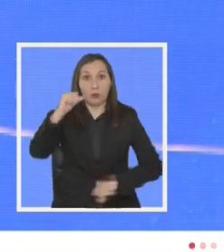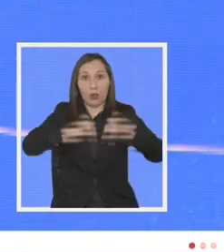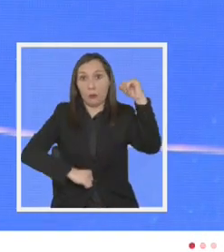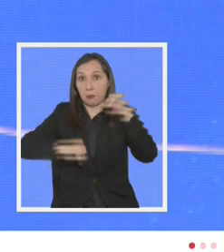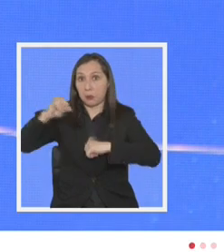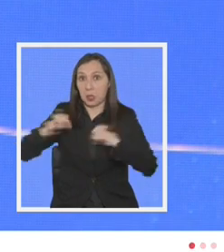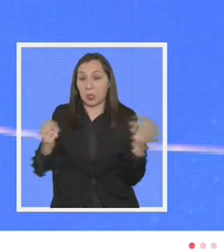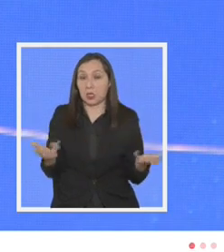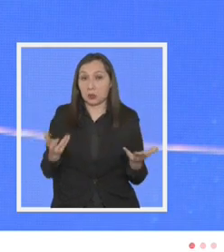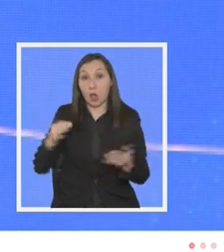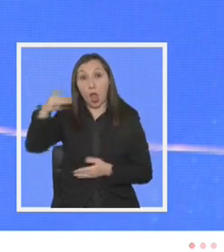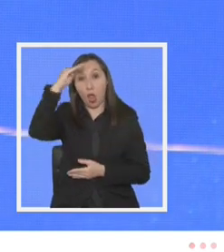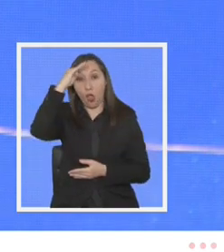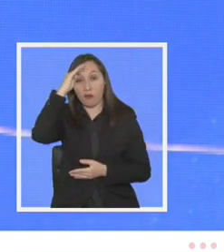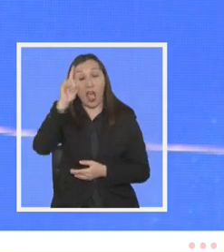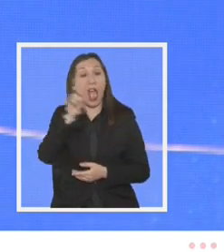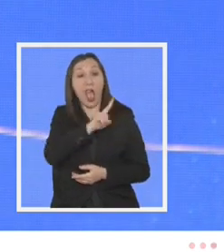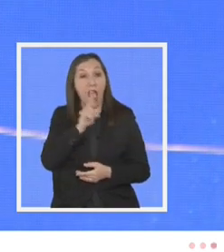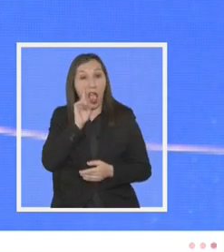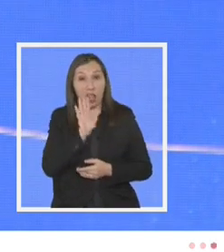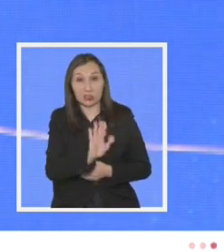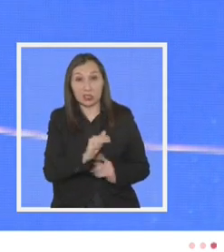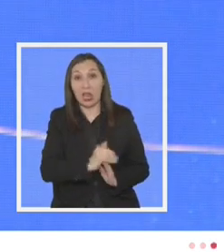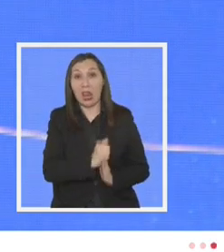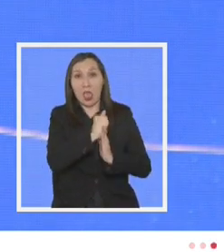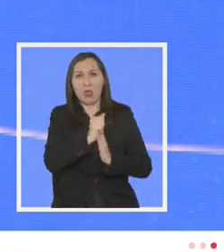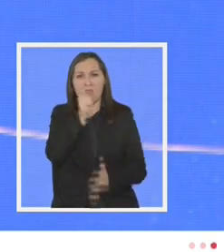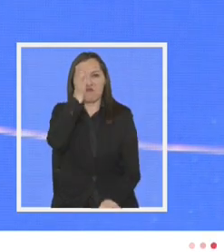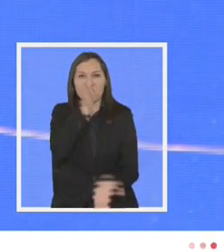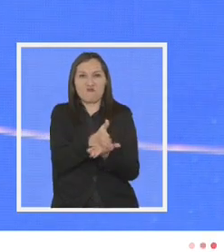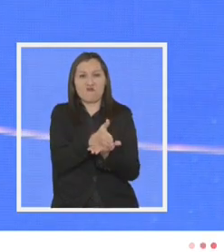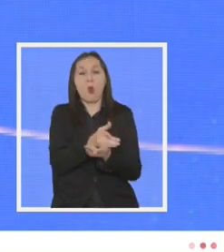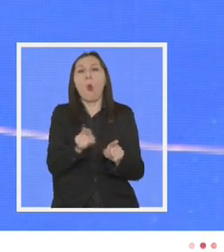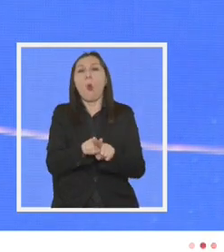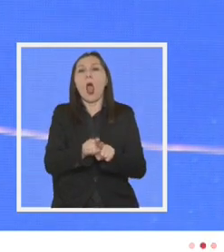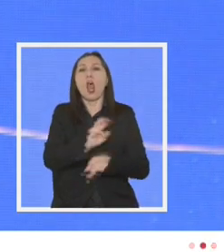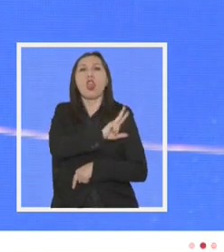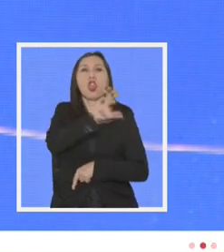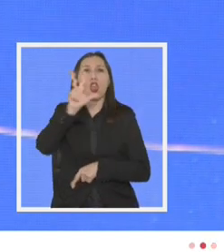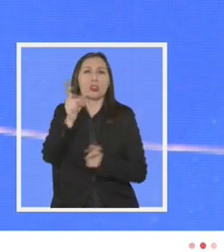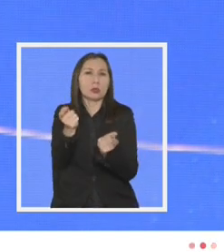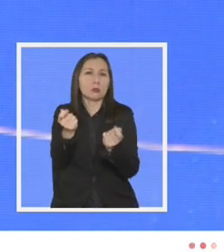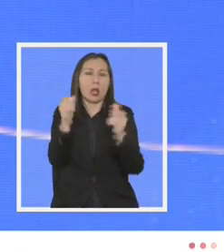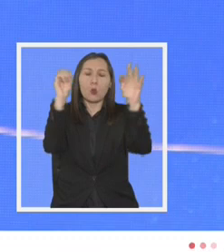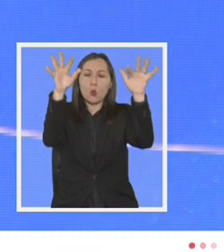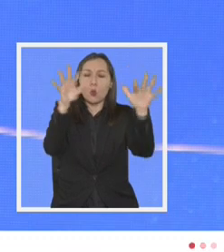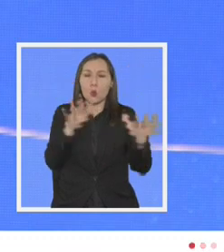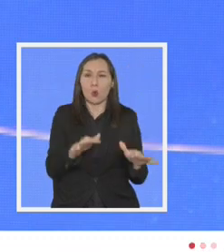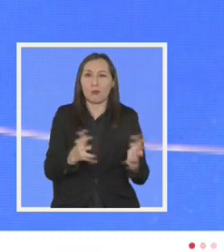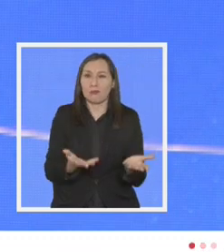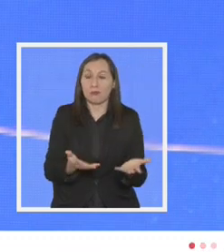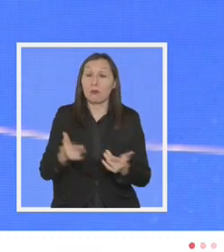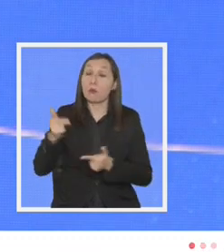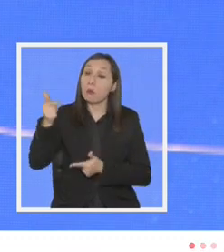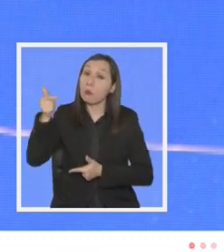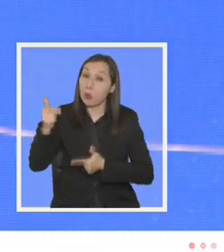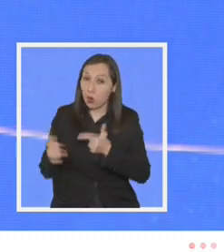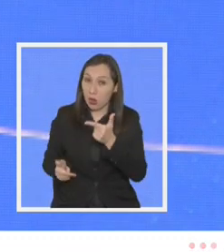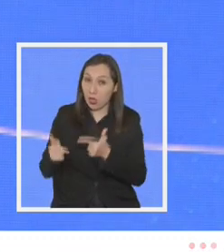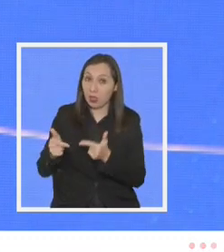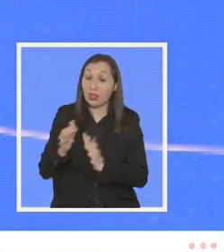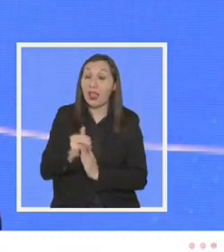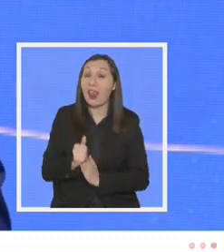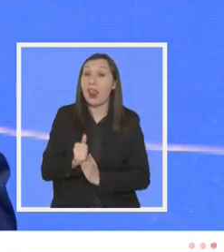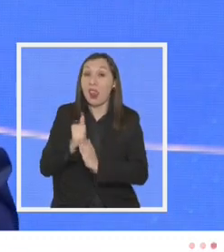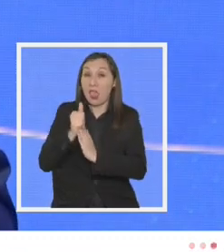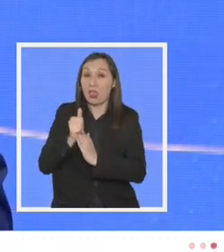confíen en ese tipo de liderazgo, en liderazgos mesiánicos. La política y